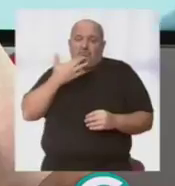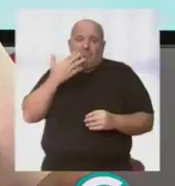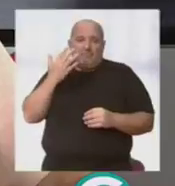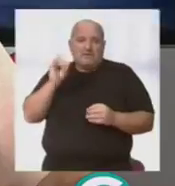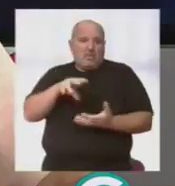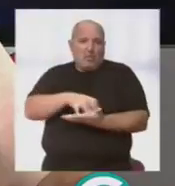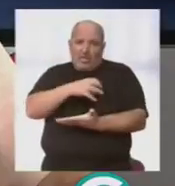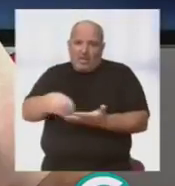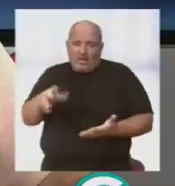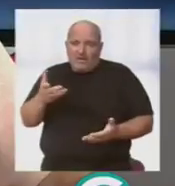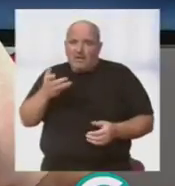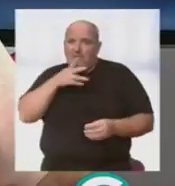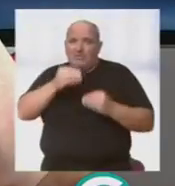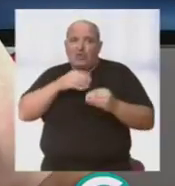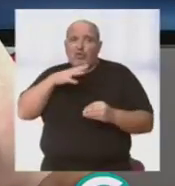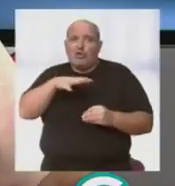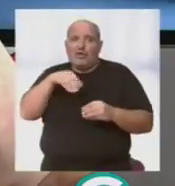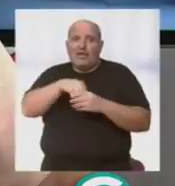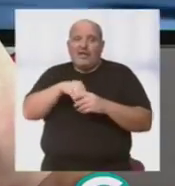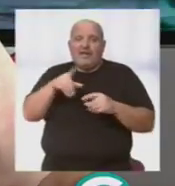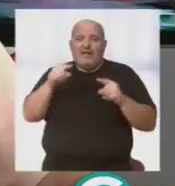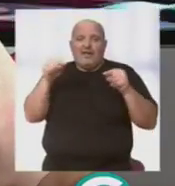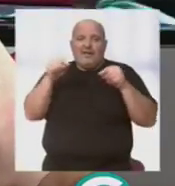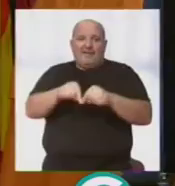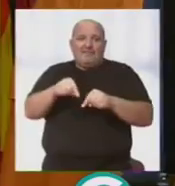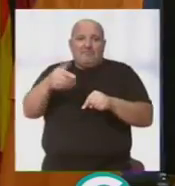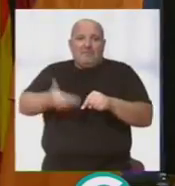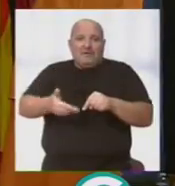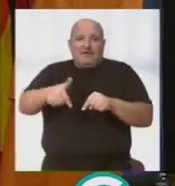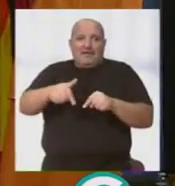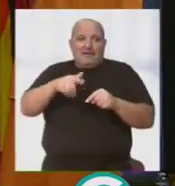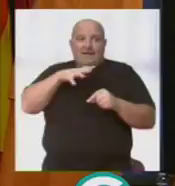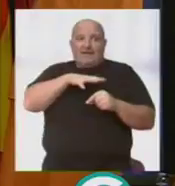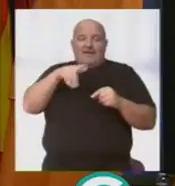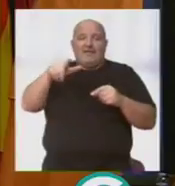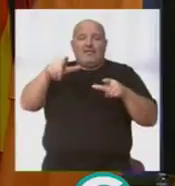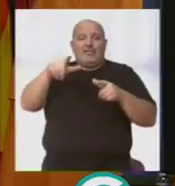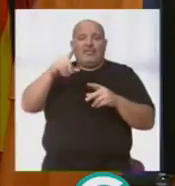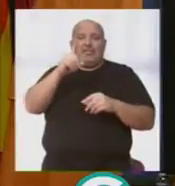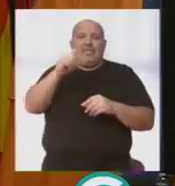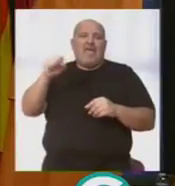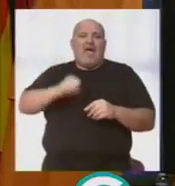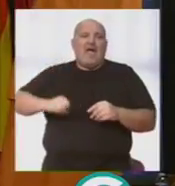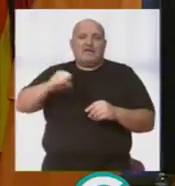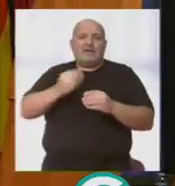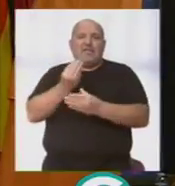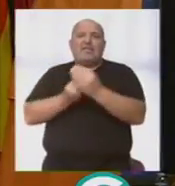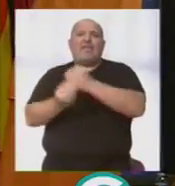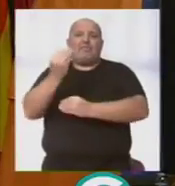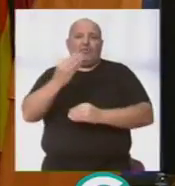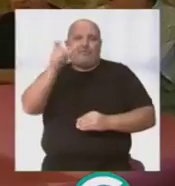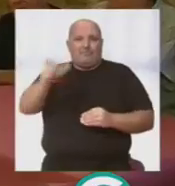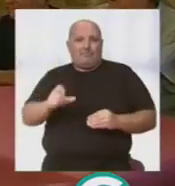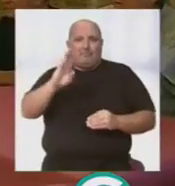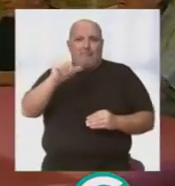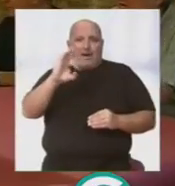que no se podía estar ajeno a esta efeméride tan importante, como es el centenario del nacimiento de Paco Alba.